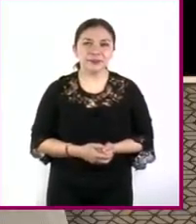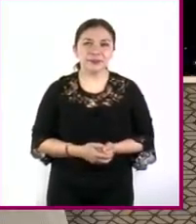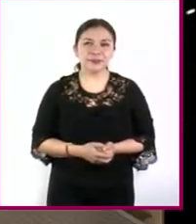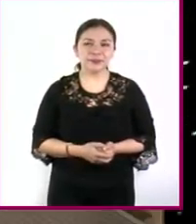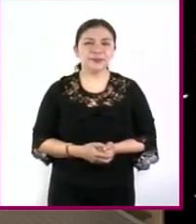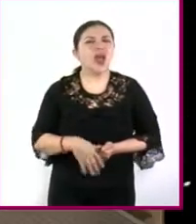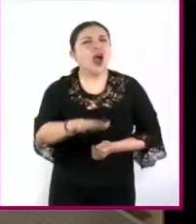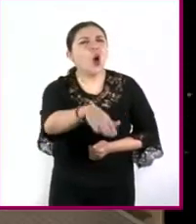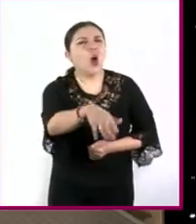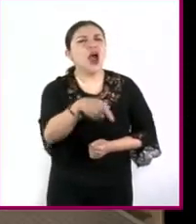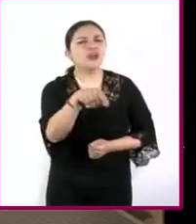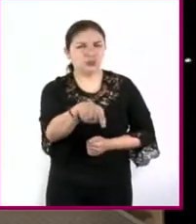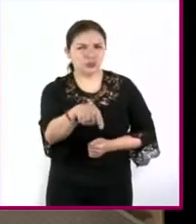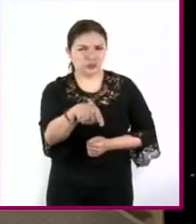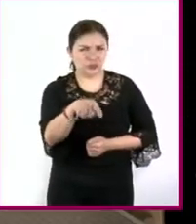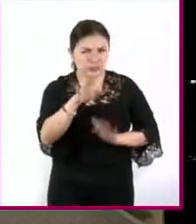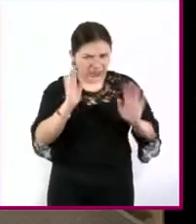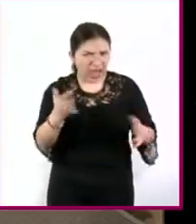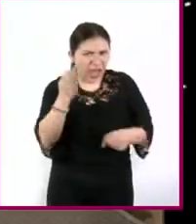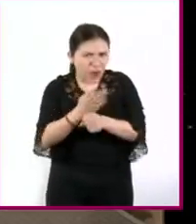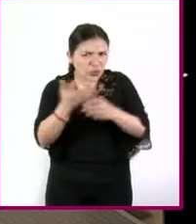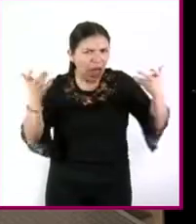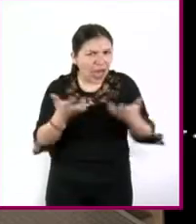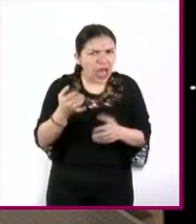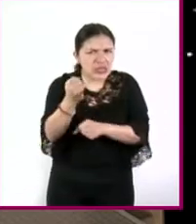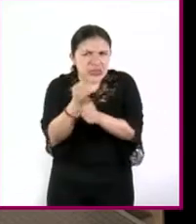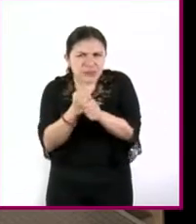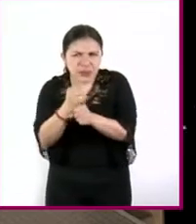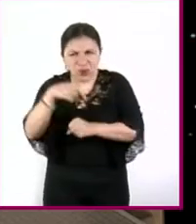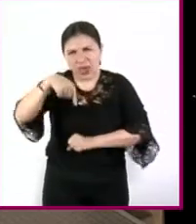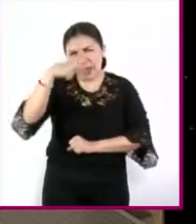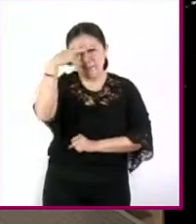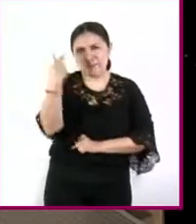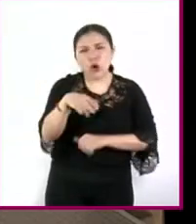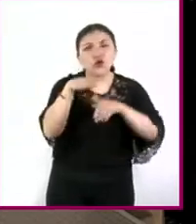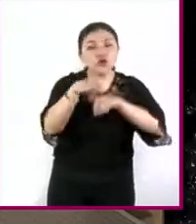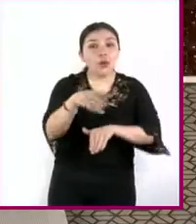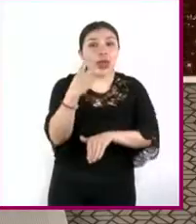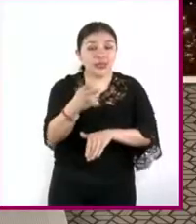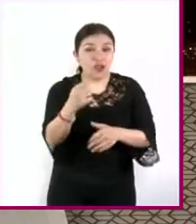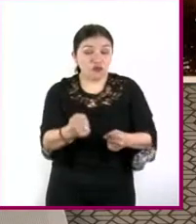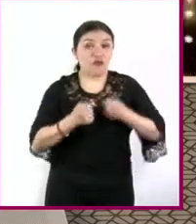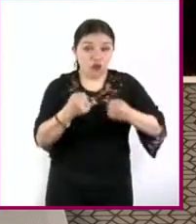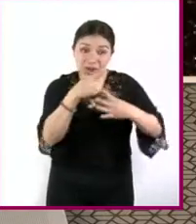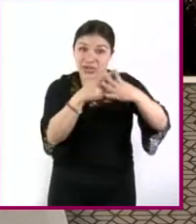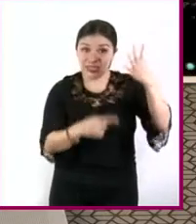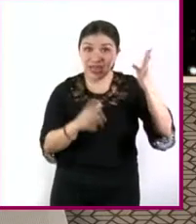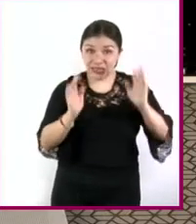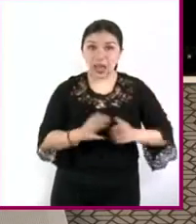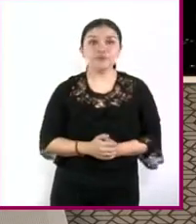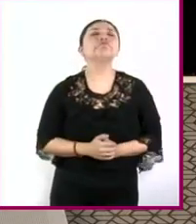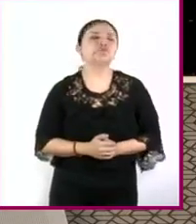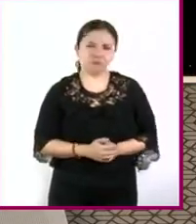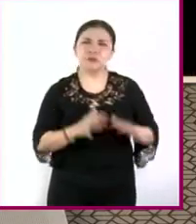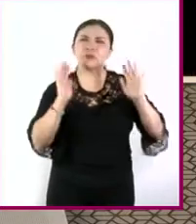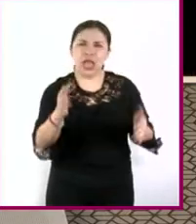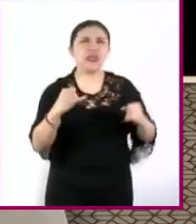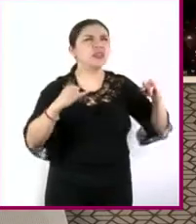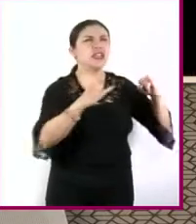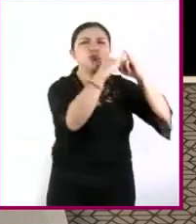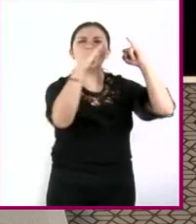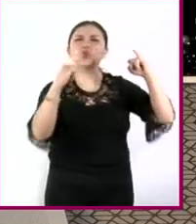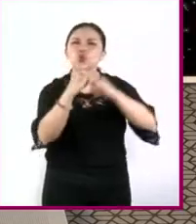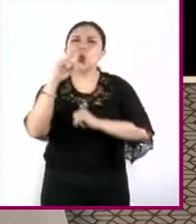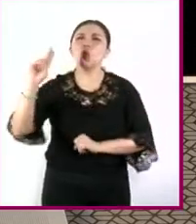oiga y se está haciendo investigación en méxico referente a las fuerzas fundamentales en muchas instituciones públicas en las